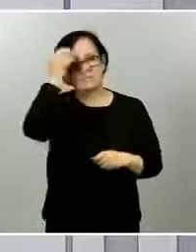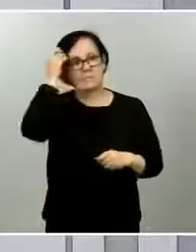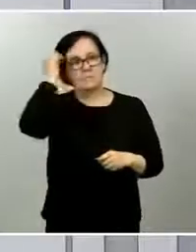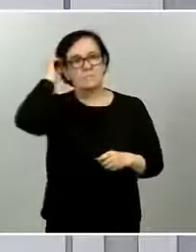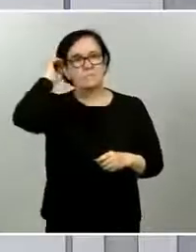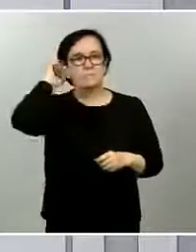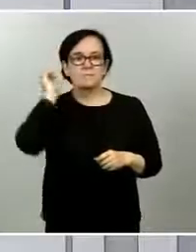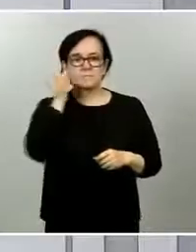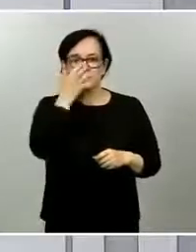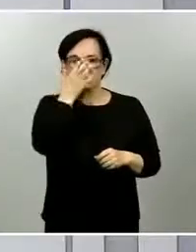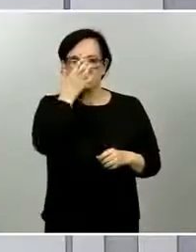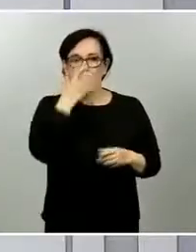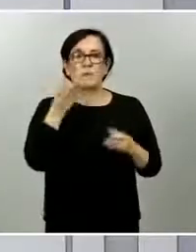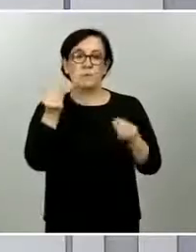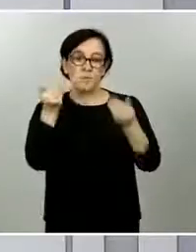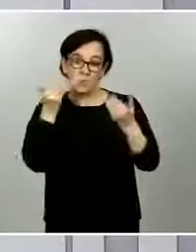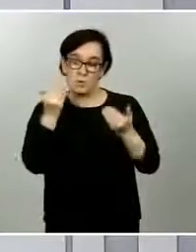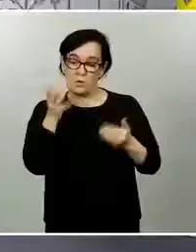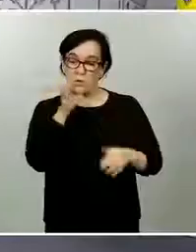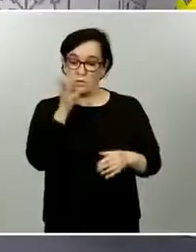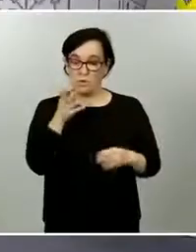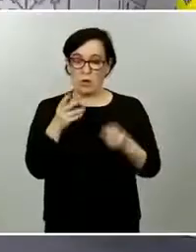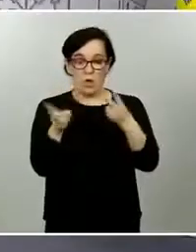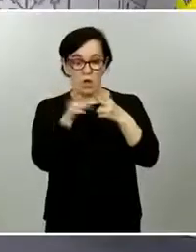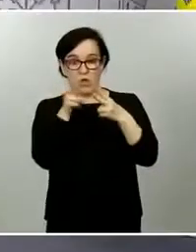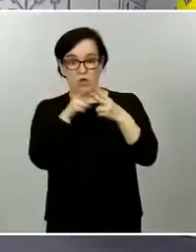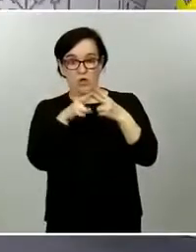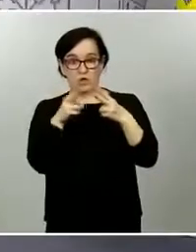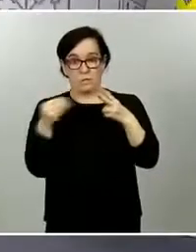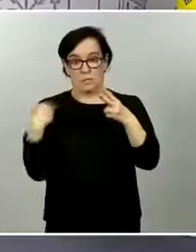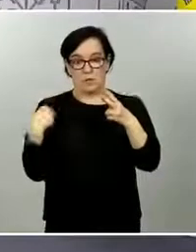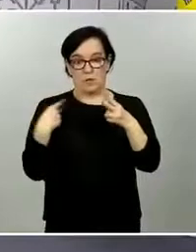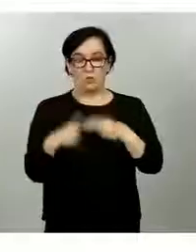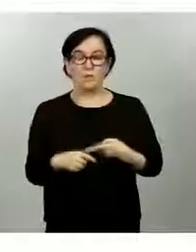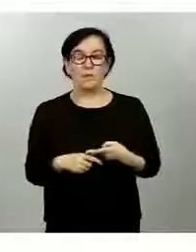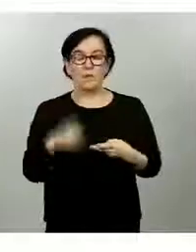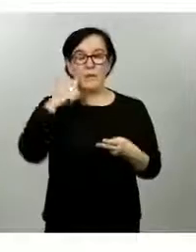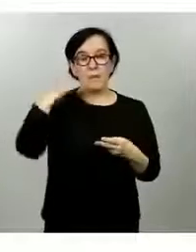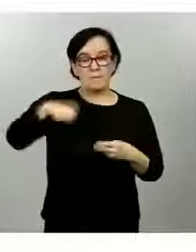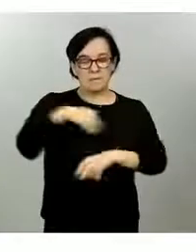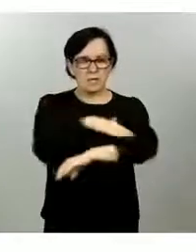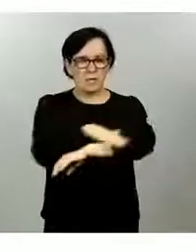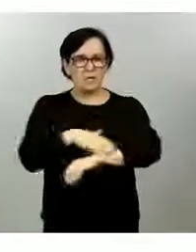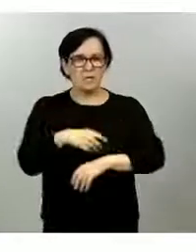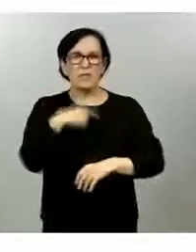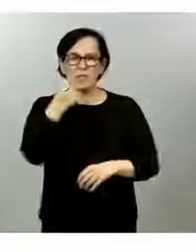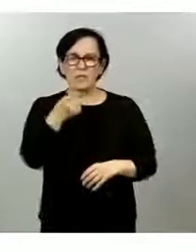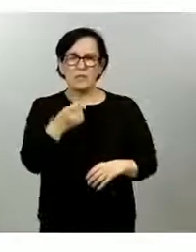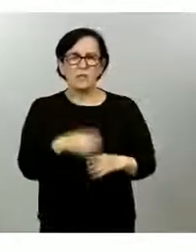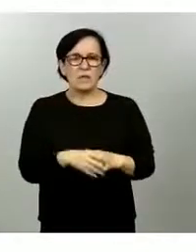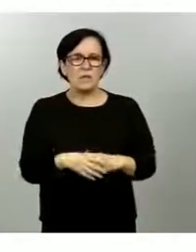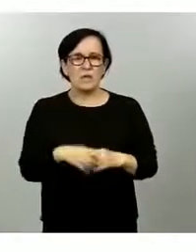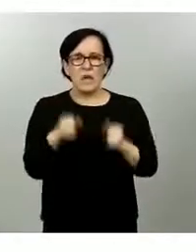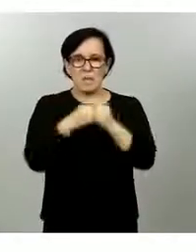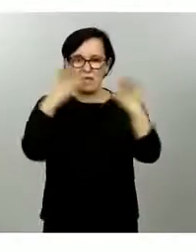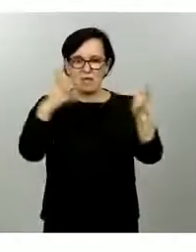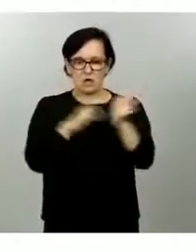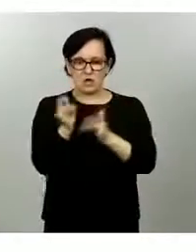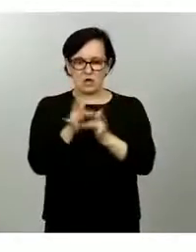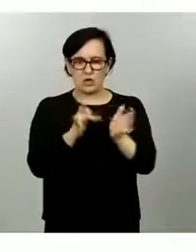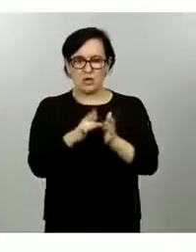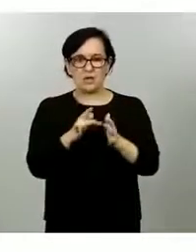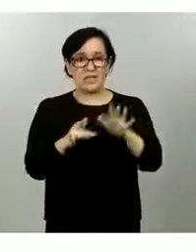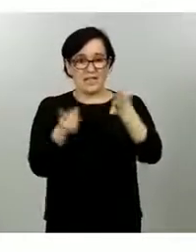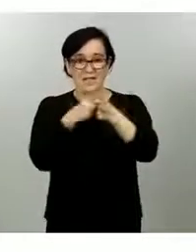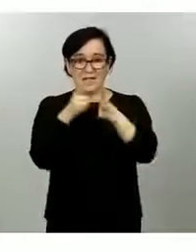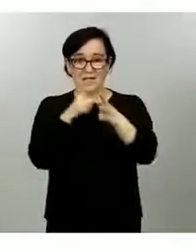opiniones respecto a las cuestiones pero siempre desde el llamamiento a la unidad a la cooperación y a la coordinación Muy bien muchas